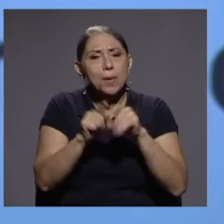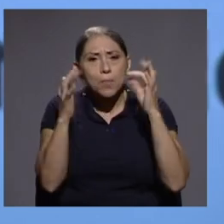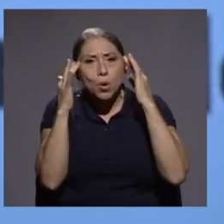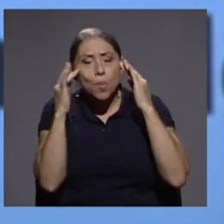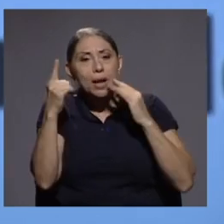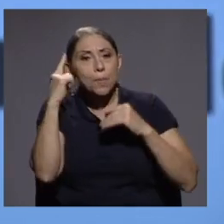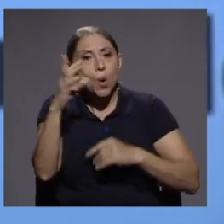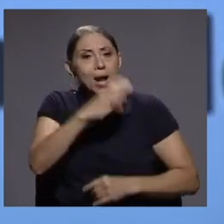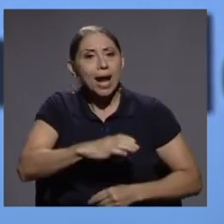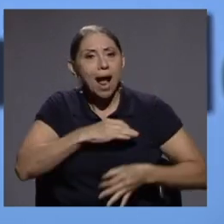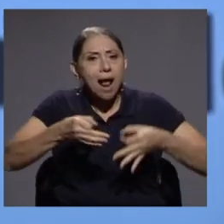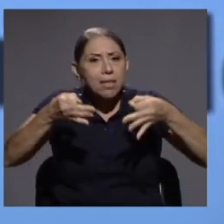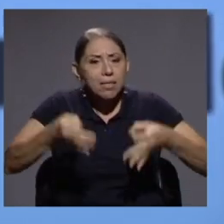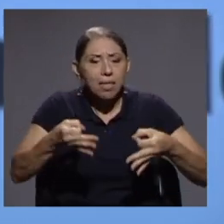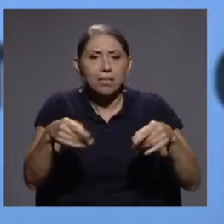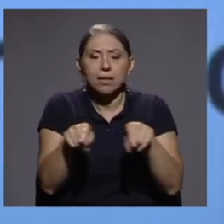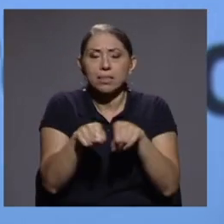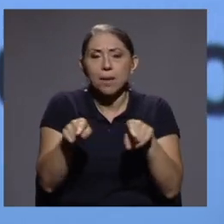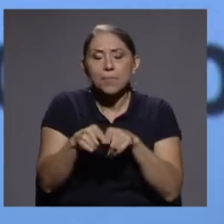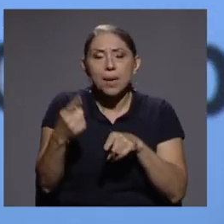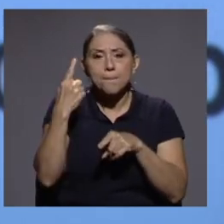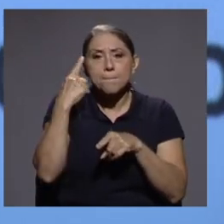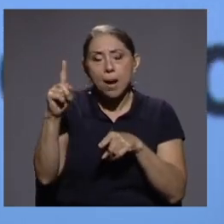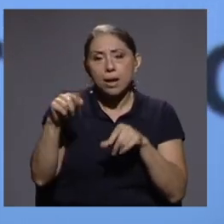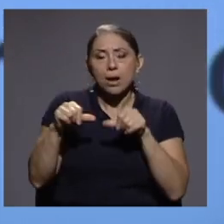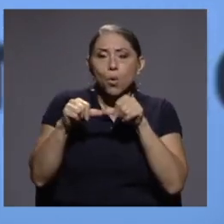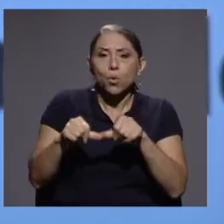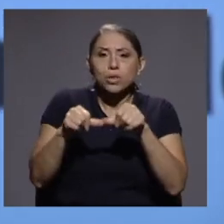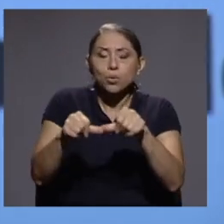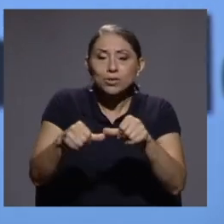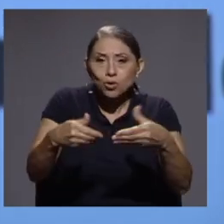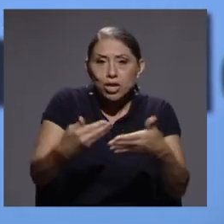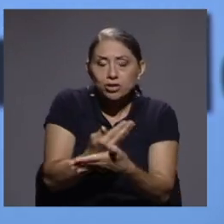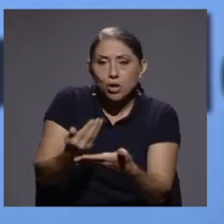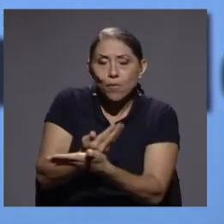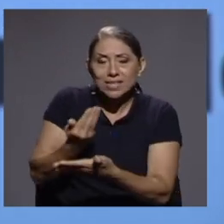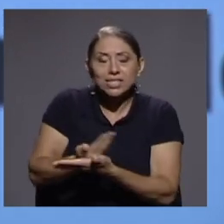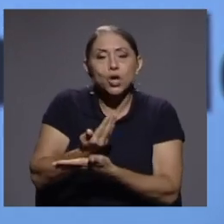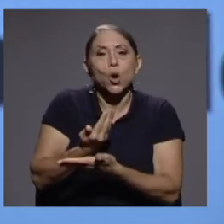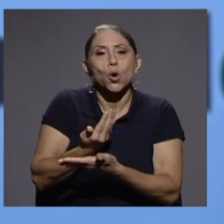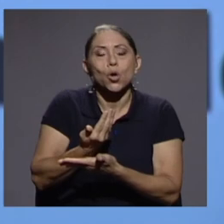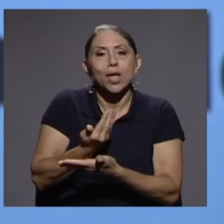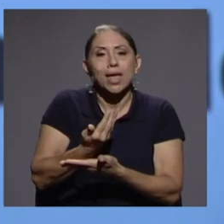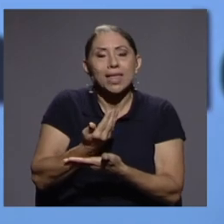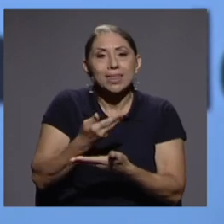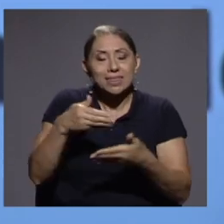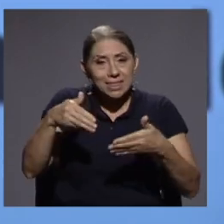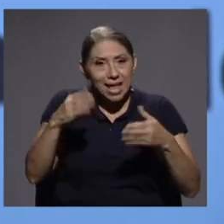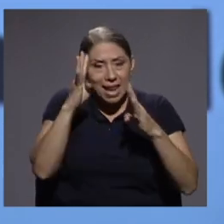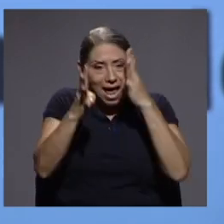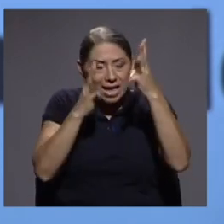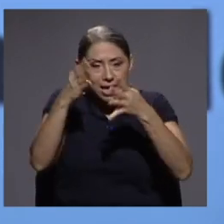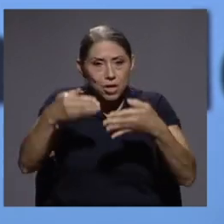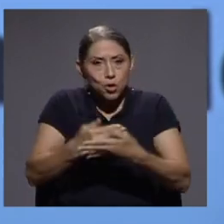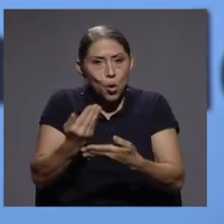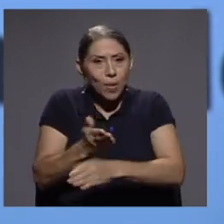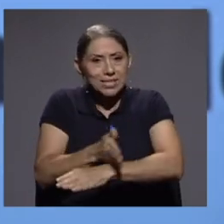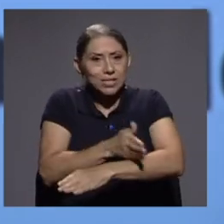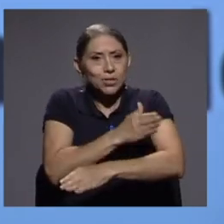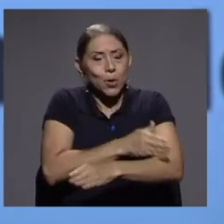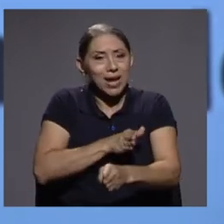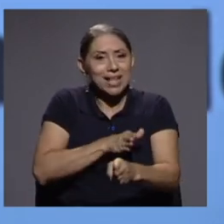y también por la continuación y la renovación de la innovación en las carreras universitarias,